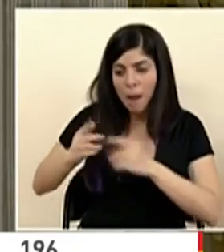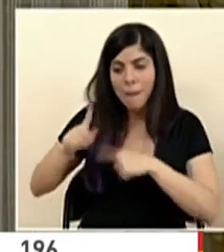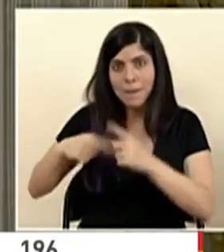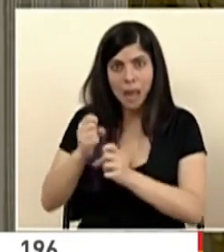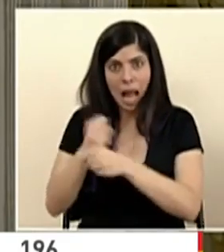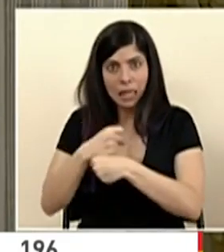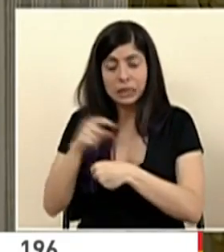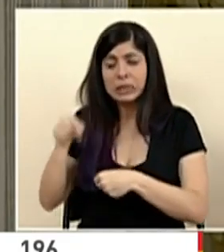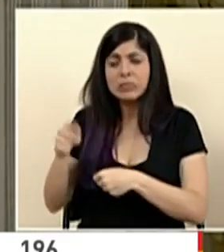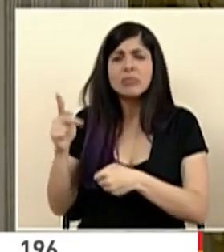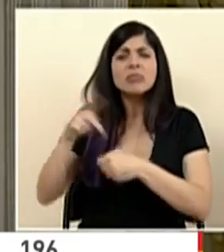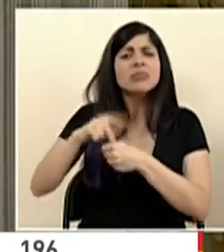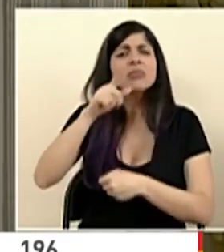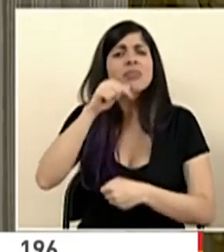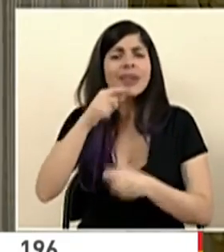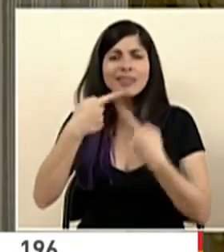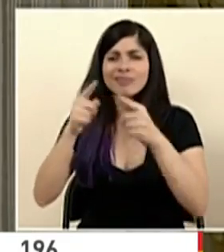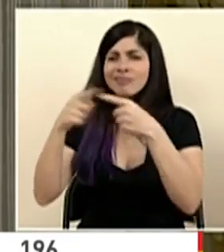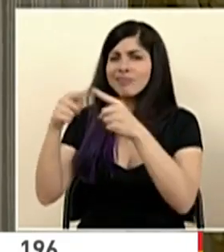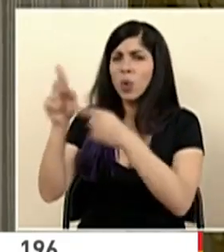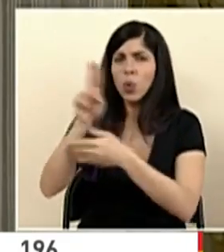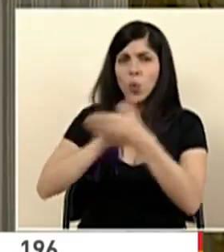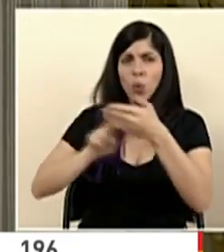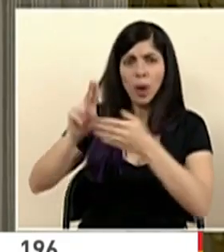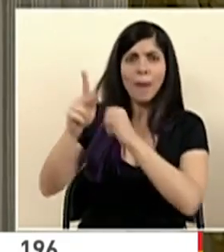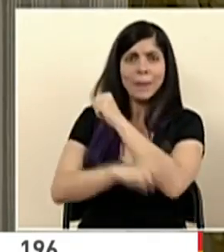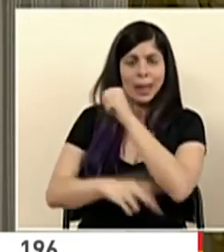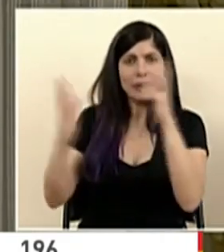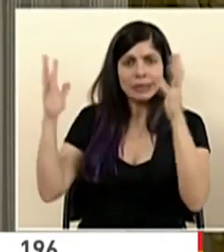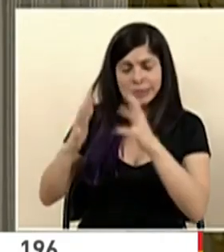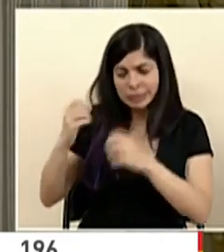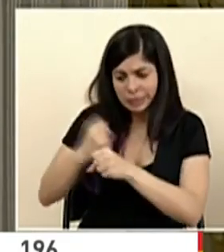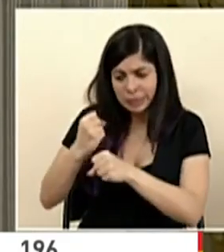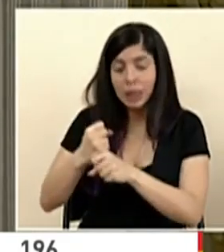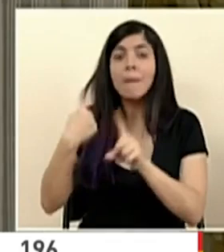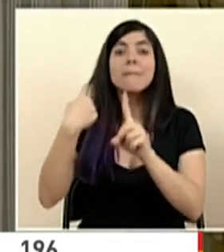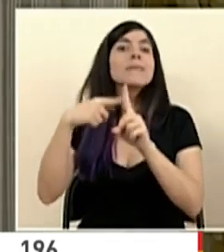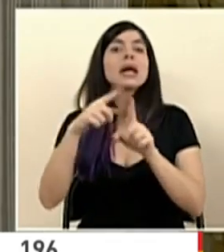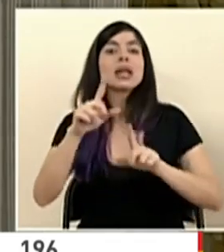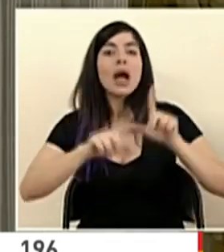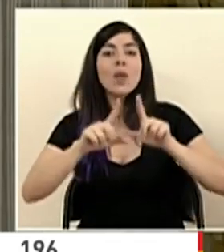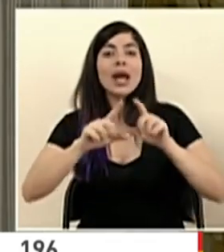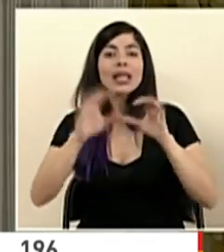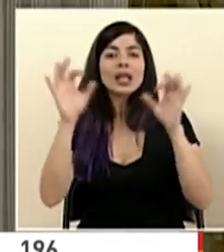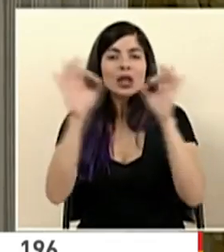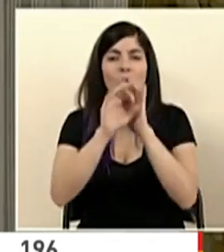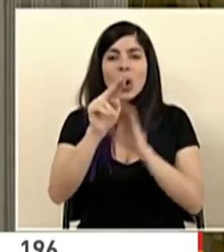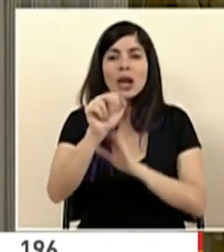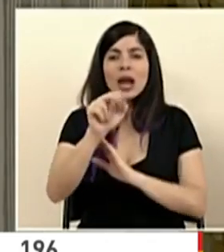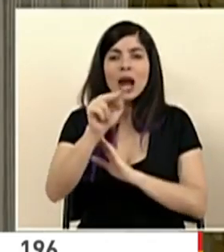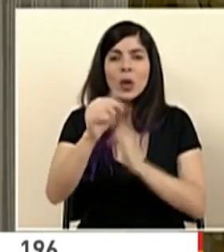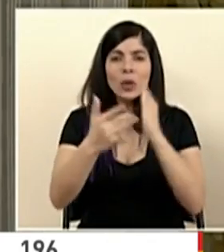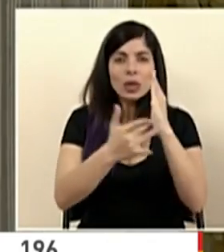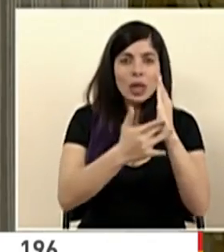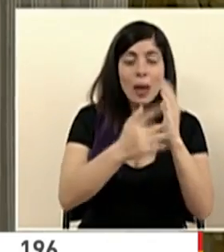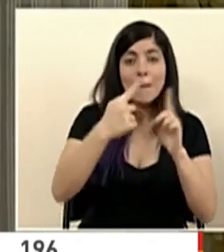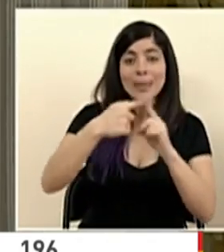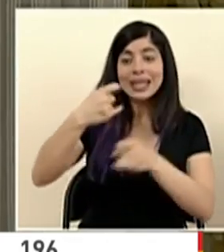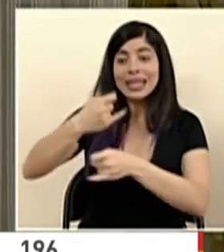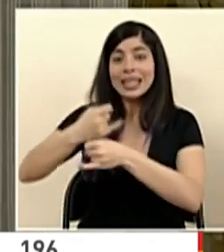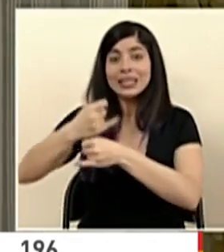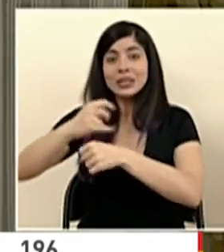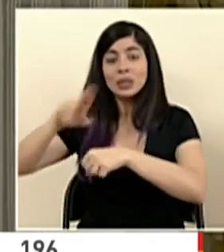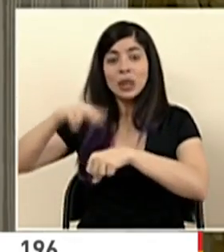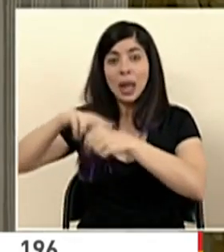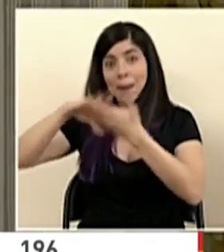participación de todas las universidades del país, ahora del Laboratorio de Nanotecnología y del Instituto Nacional de